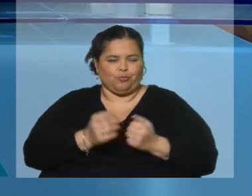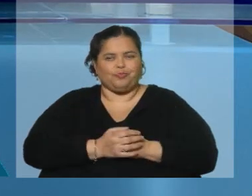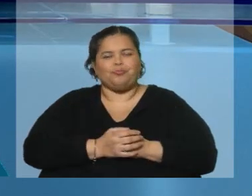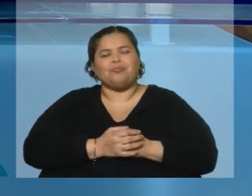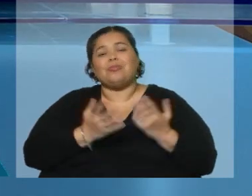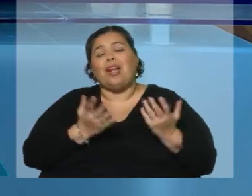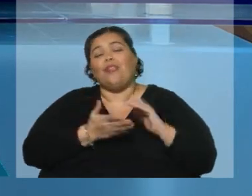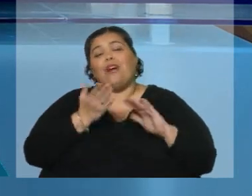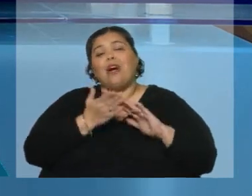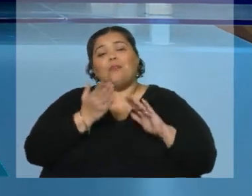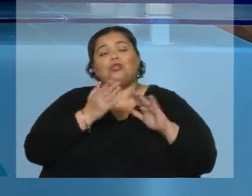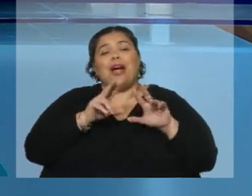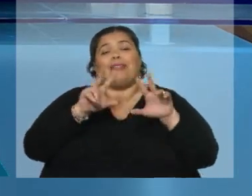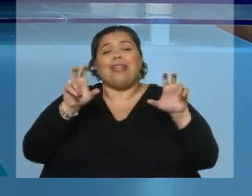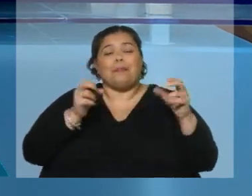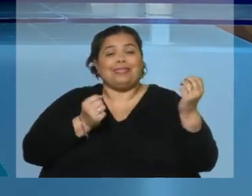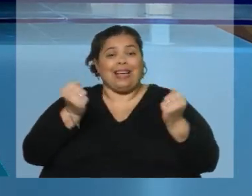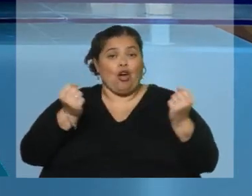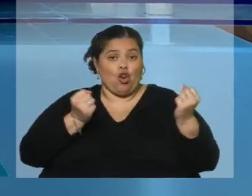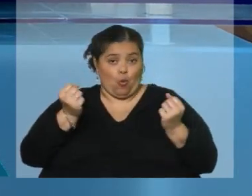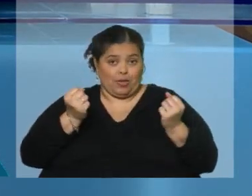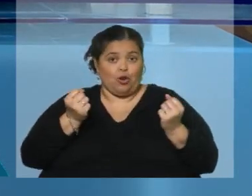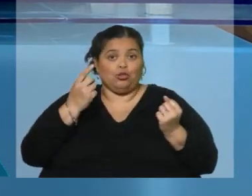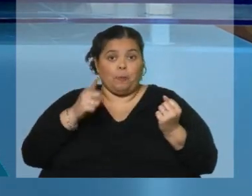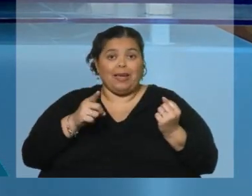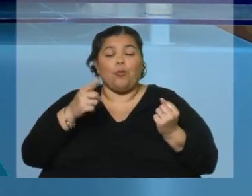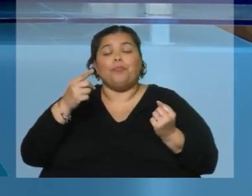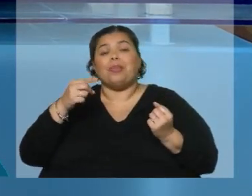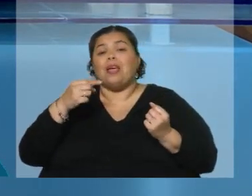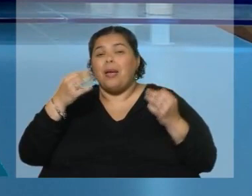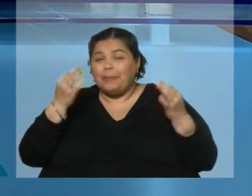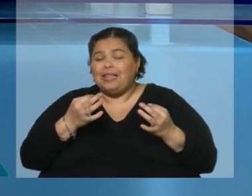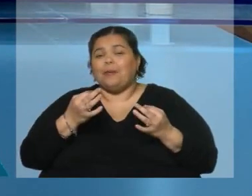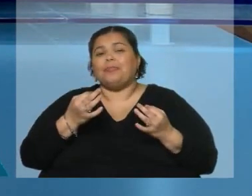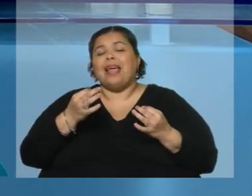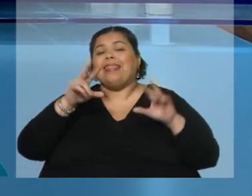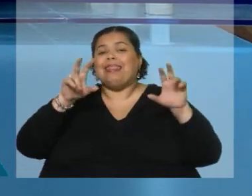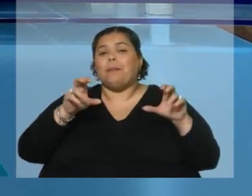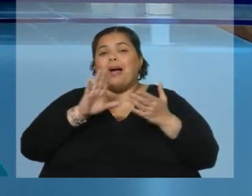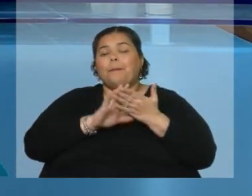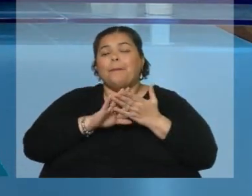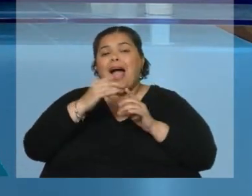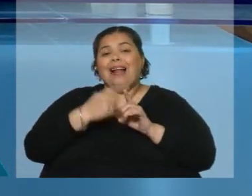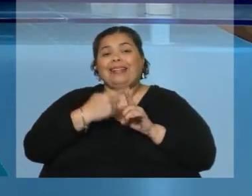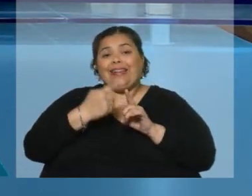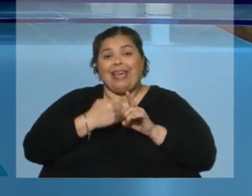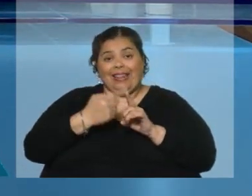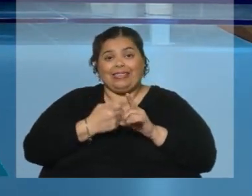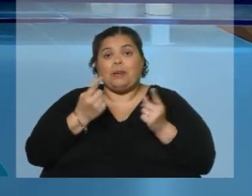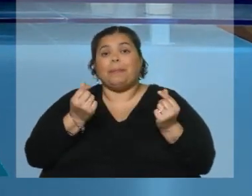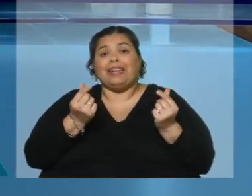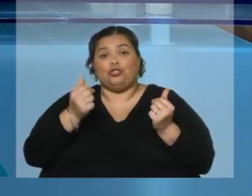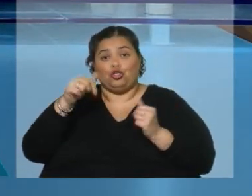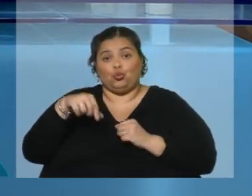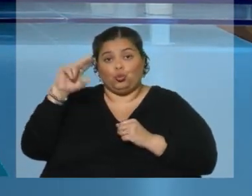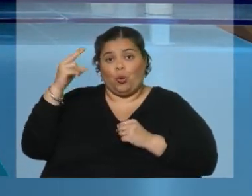Nos metemos ahora en temas económicos, pero algo muy puntual. Vamos a hablar de los alquileres en Uruguay. ¿Cómo está el precio, por ejemplo? ¿Cómo